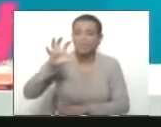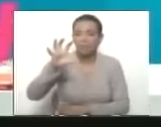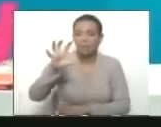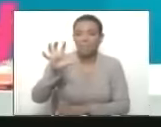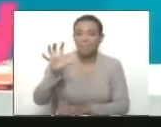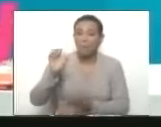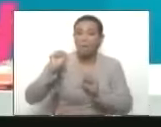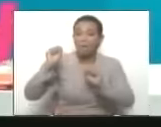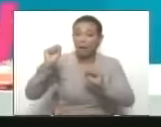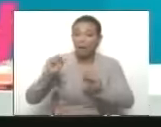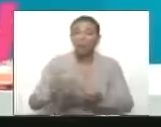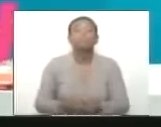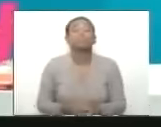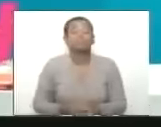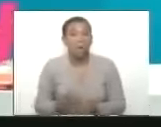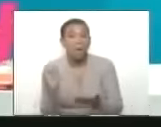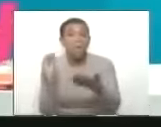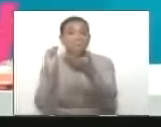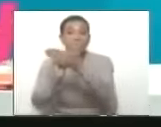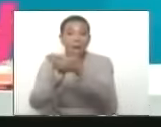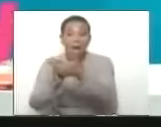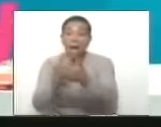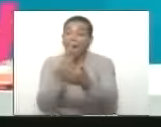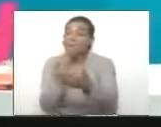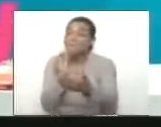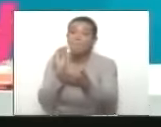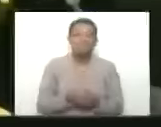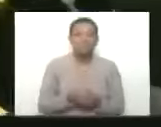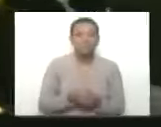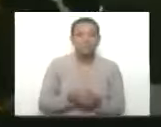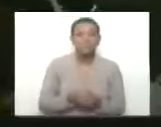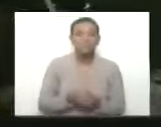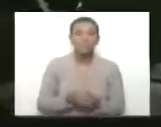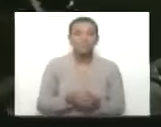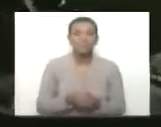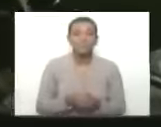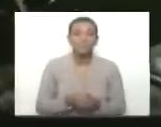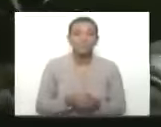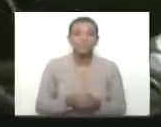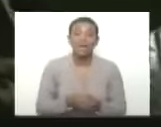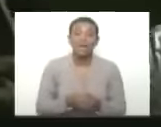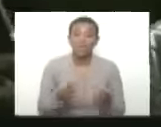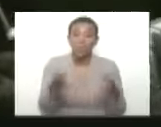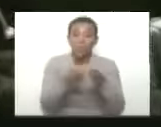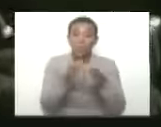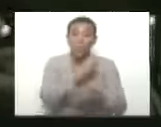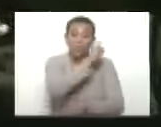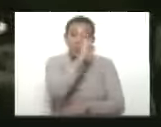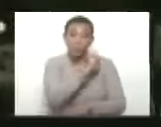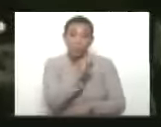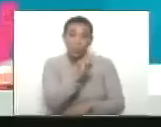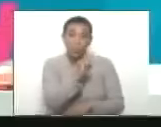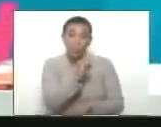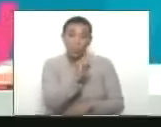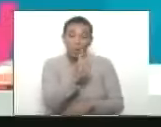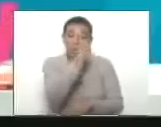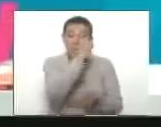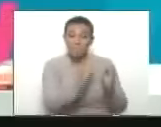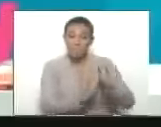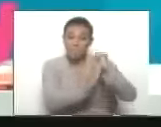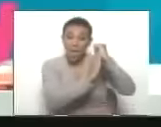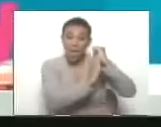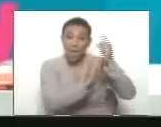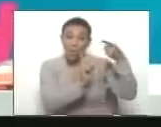Los estados con más mujeres incorporadas, registradas, son el estado Zulia, en primer lugar,